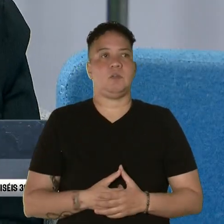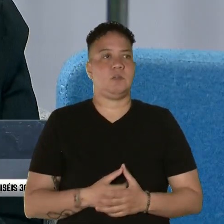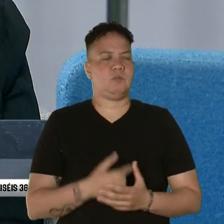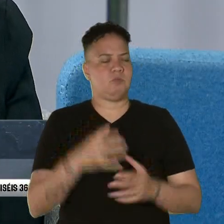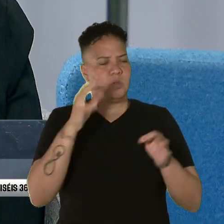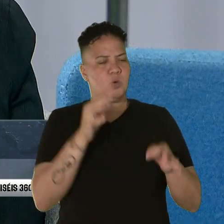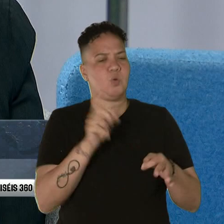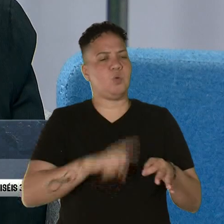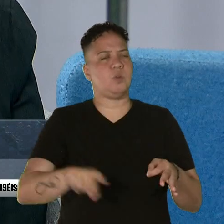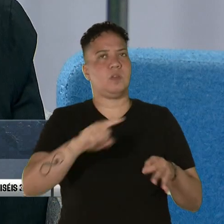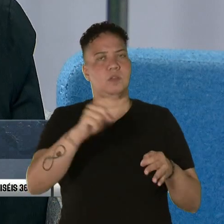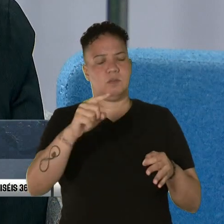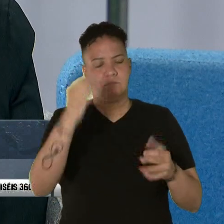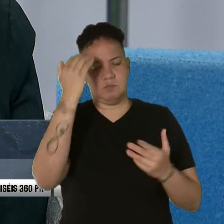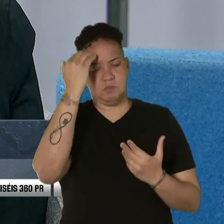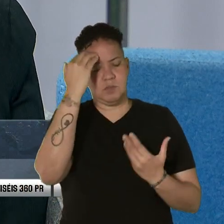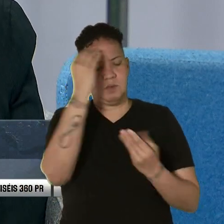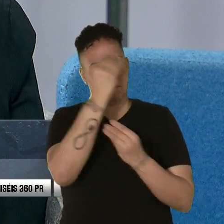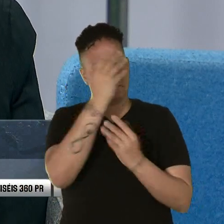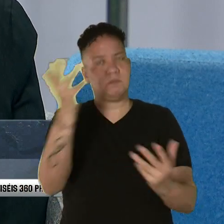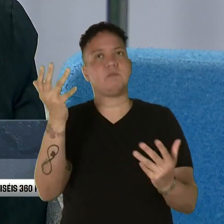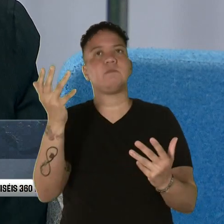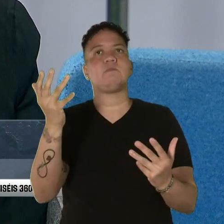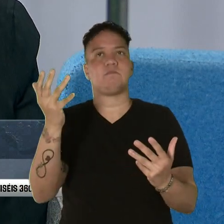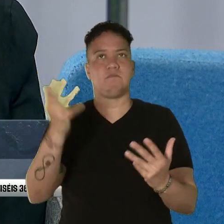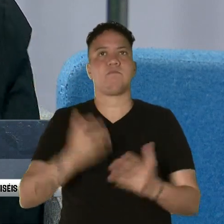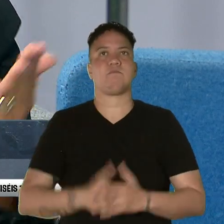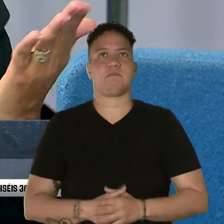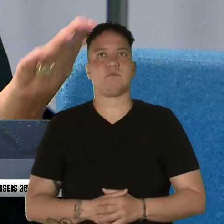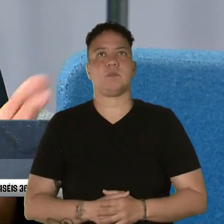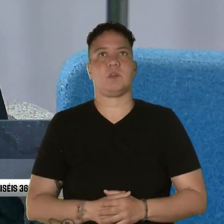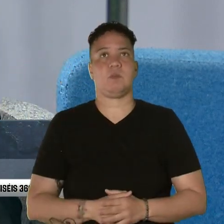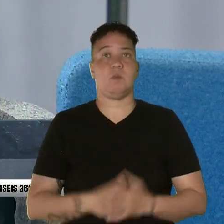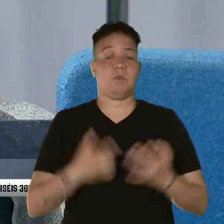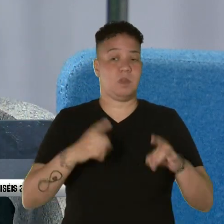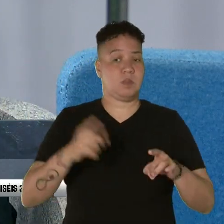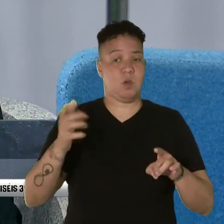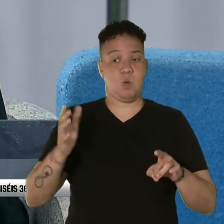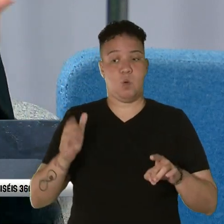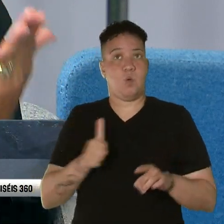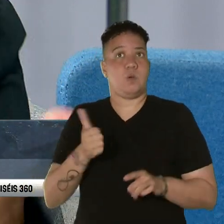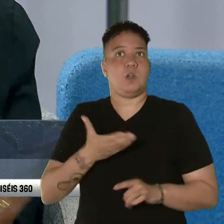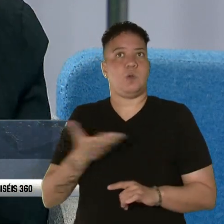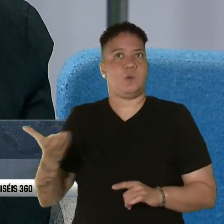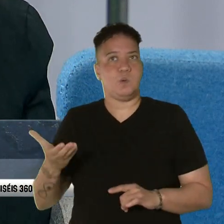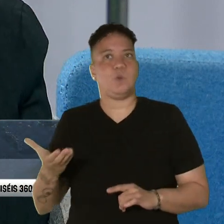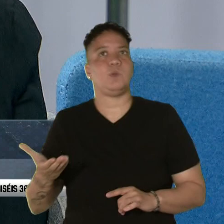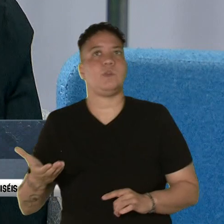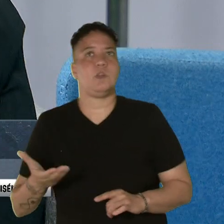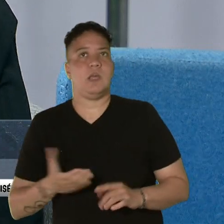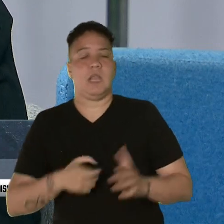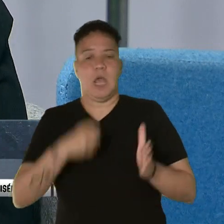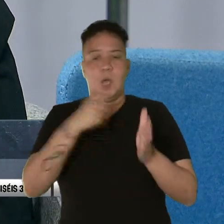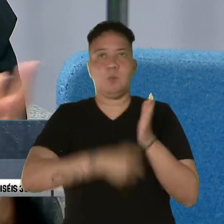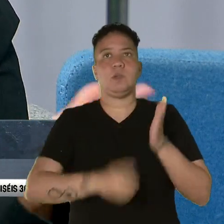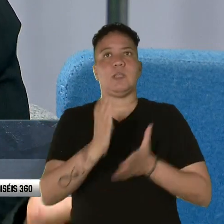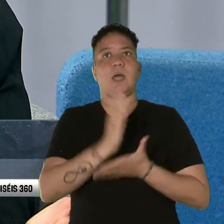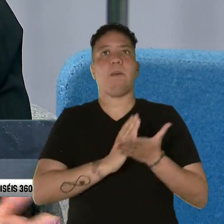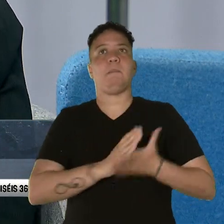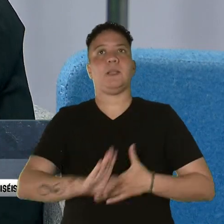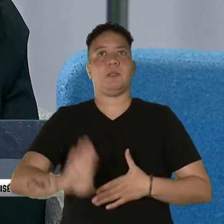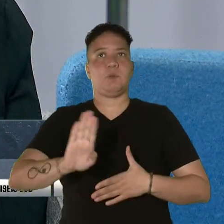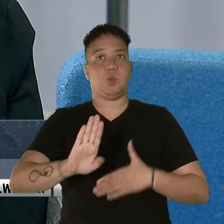saber, las personas lo van a saber, como nos ha pasado con otras cosas, como la multa de la parte B, que